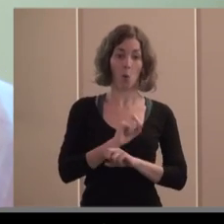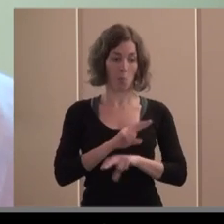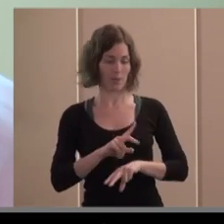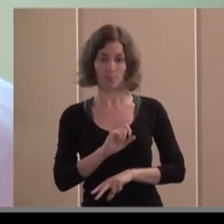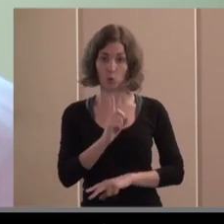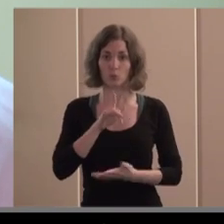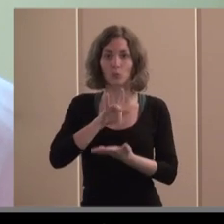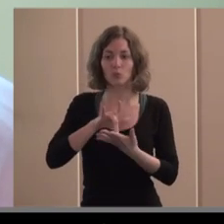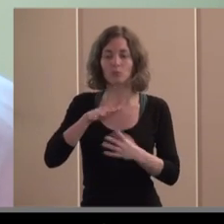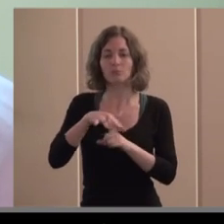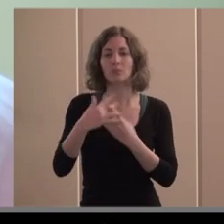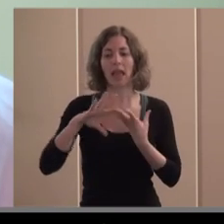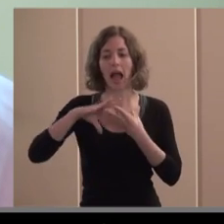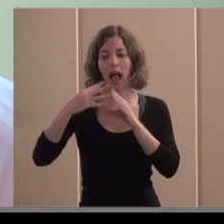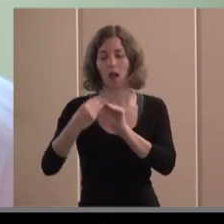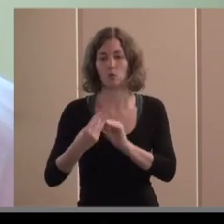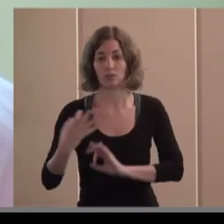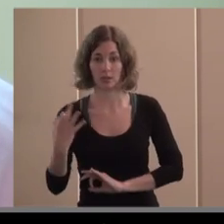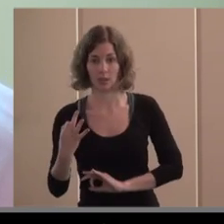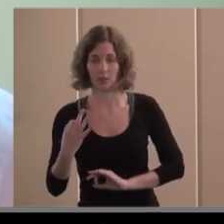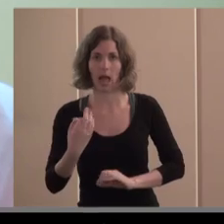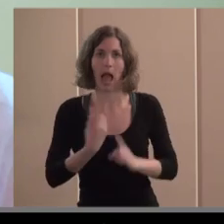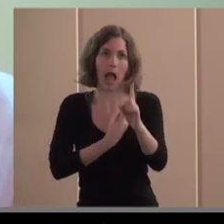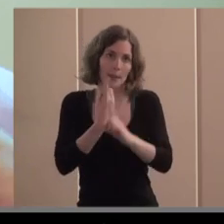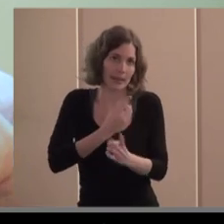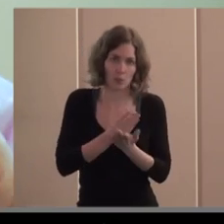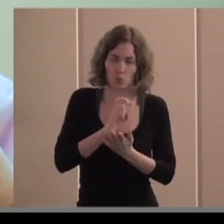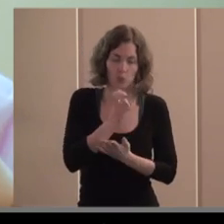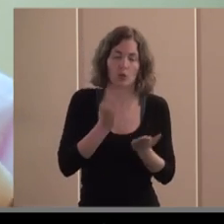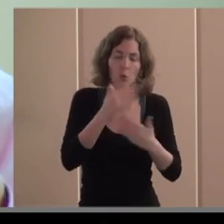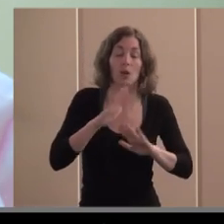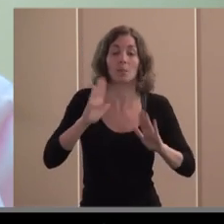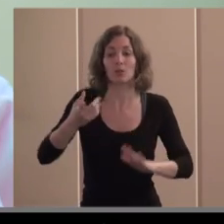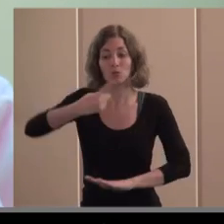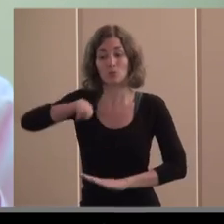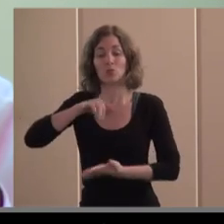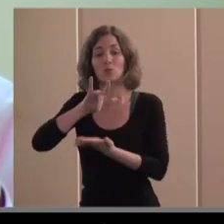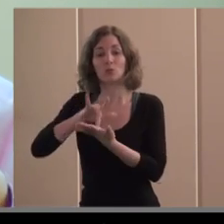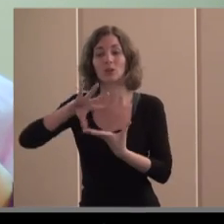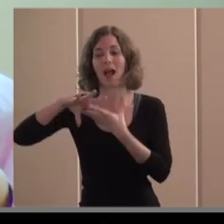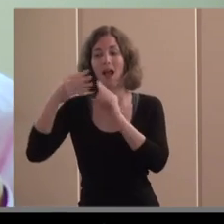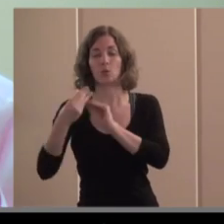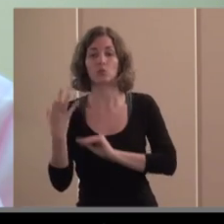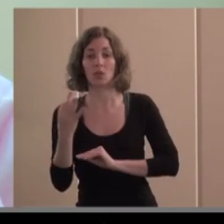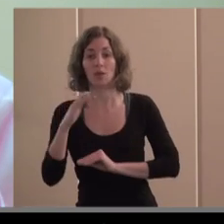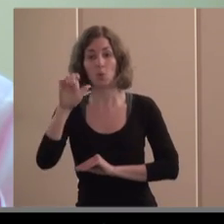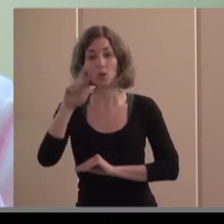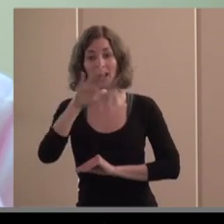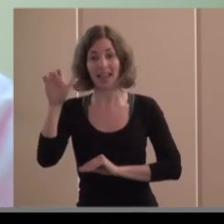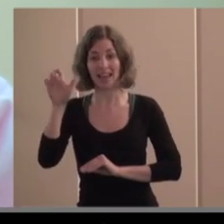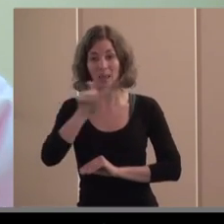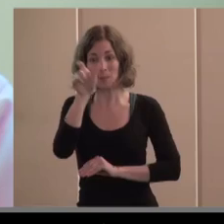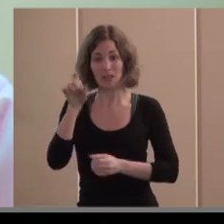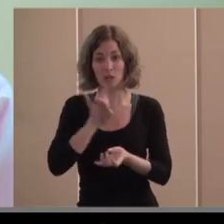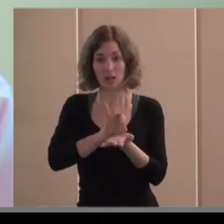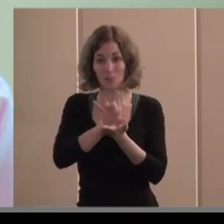en vez de hacer salvo excepciones cuando no hay más remedio en vez de hacer ERES pues habitualmente lo que hacemos es